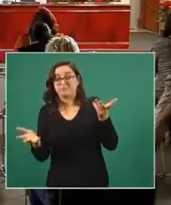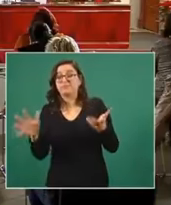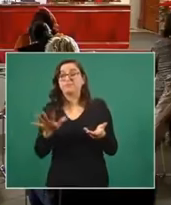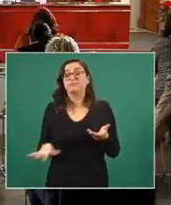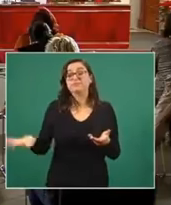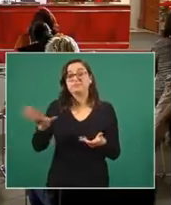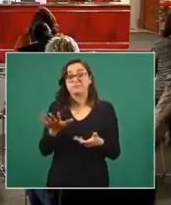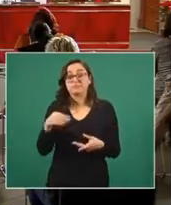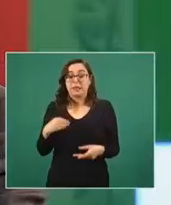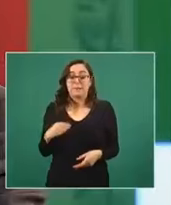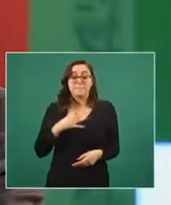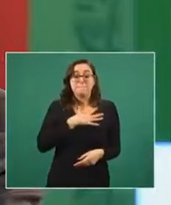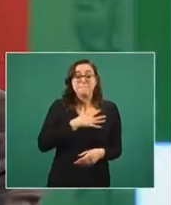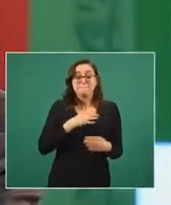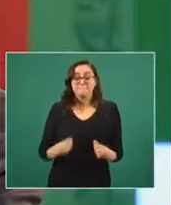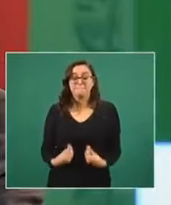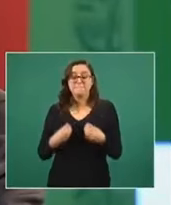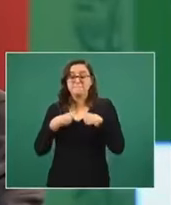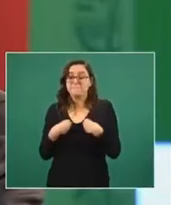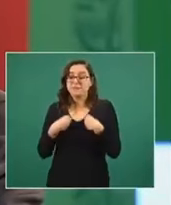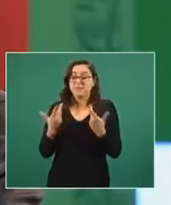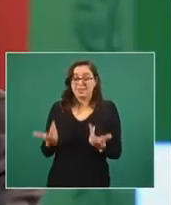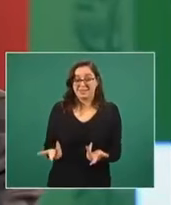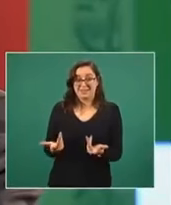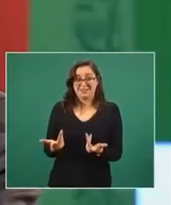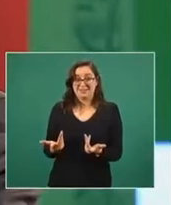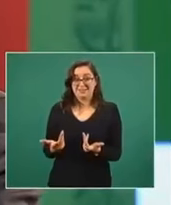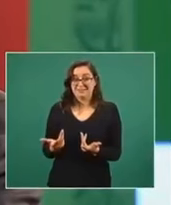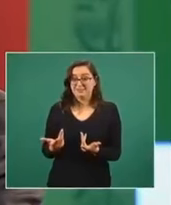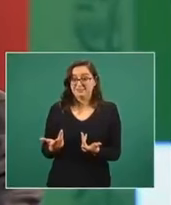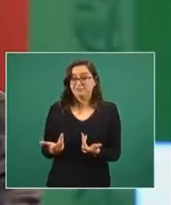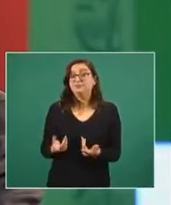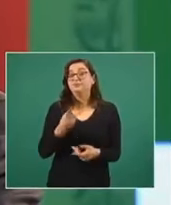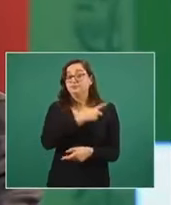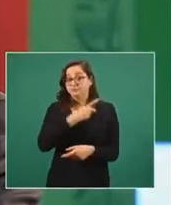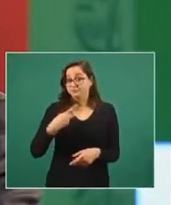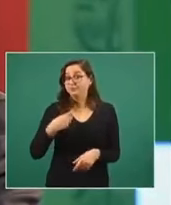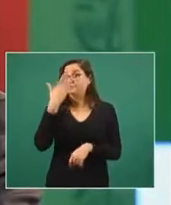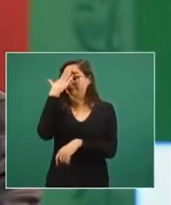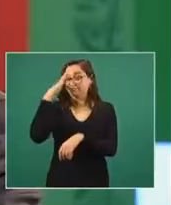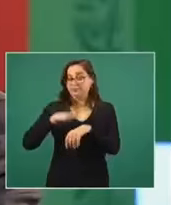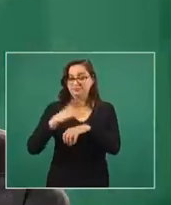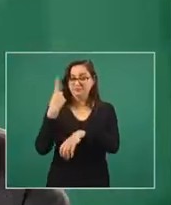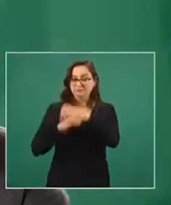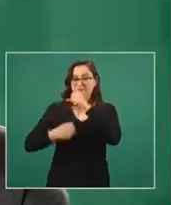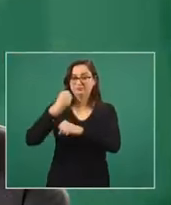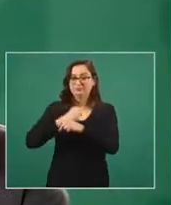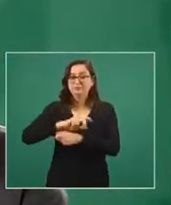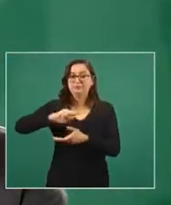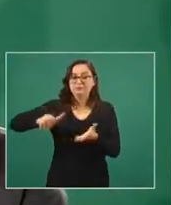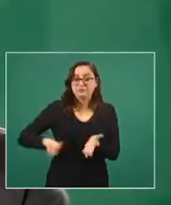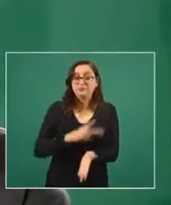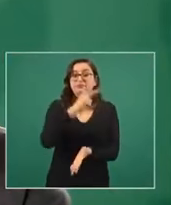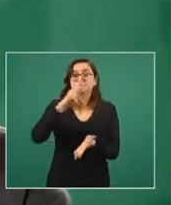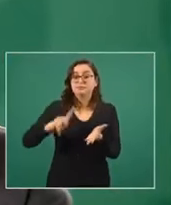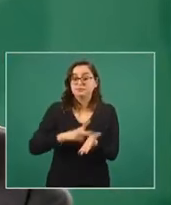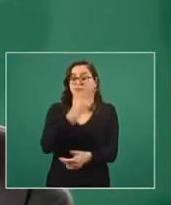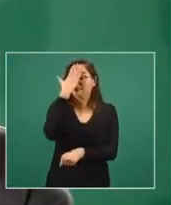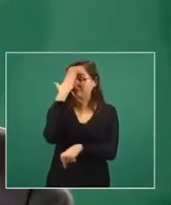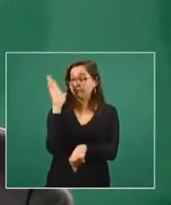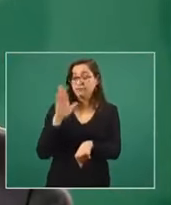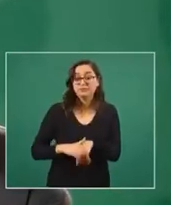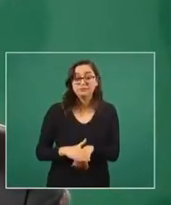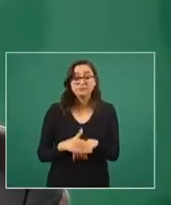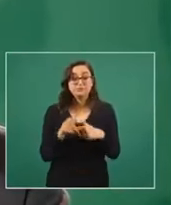empezando el año, lo vuelvo a recordar por si alguien lo olvidó, lo dijimos muchas veces el año pasado, tristemente la realidad no ha